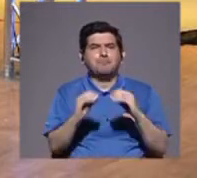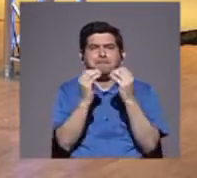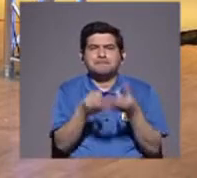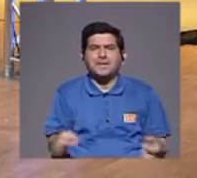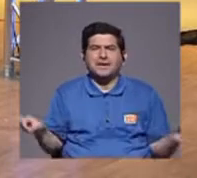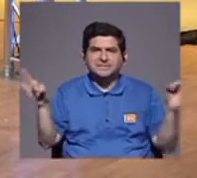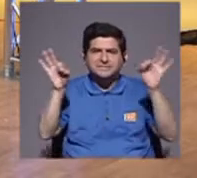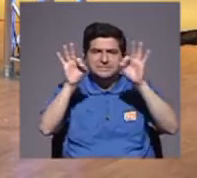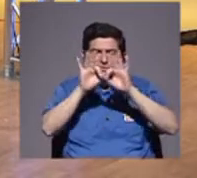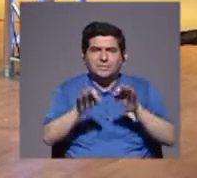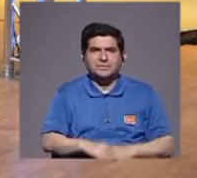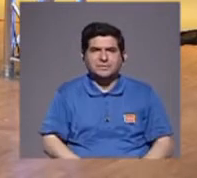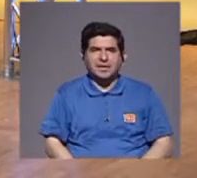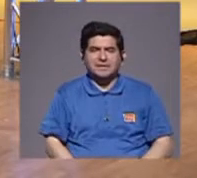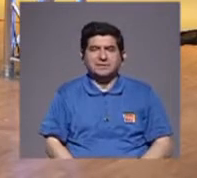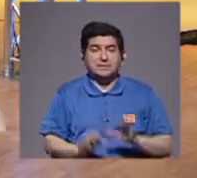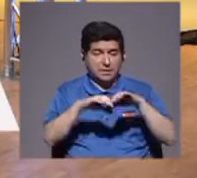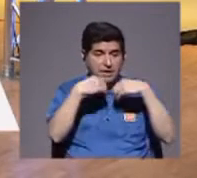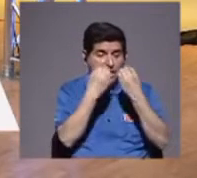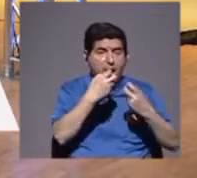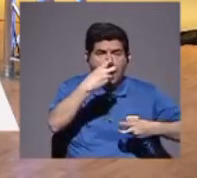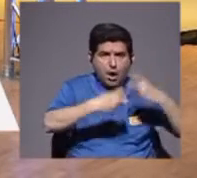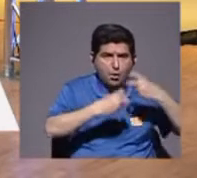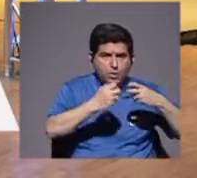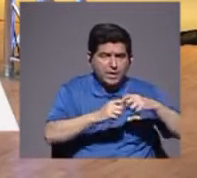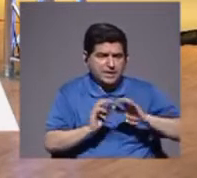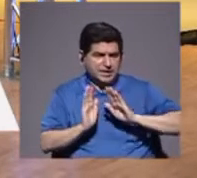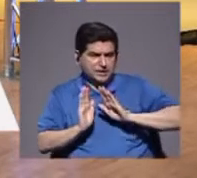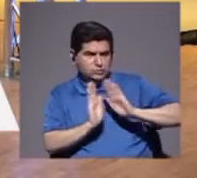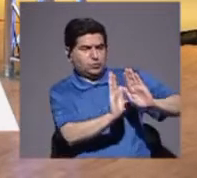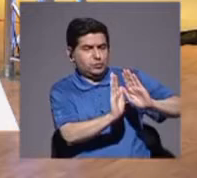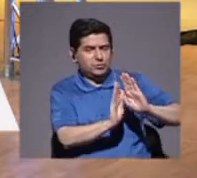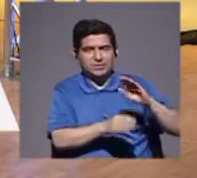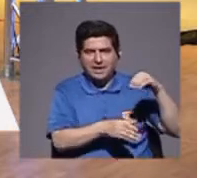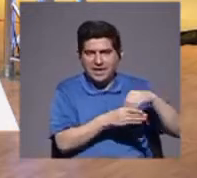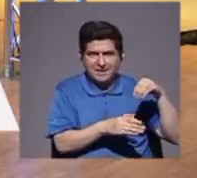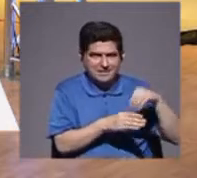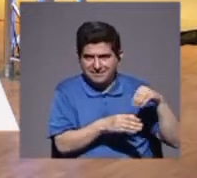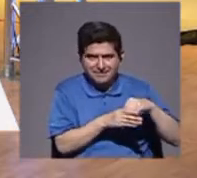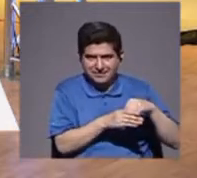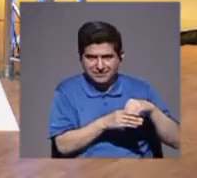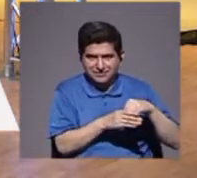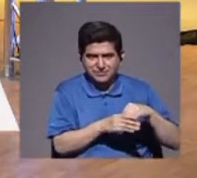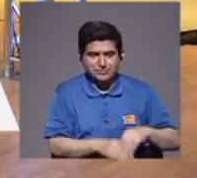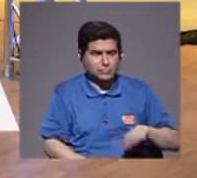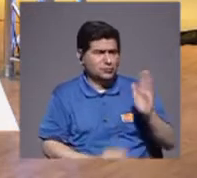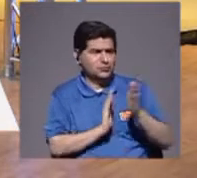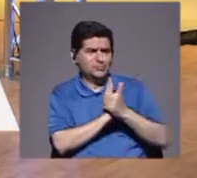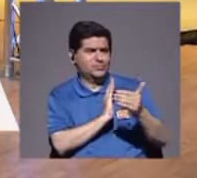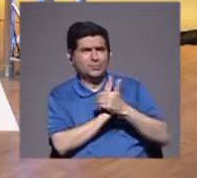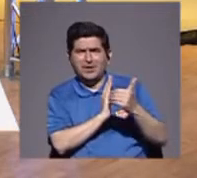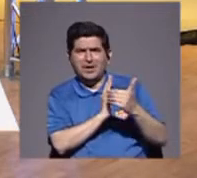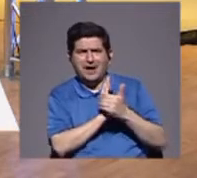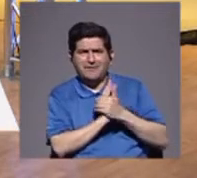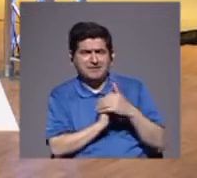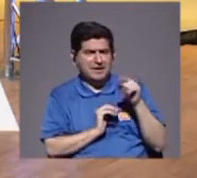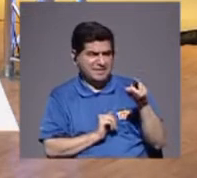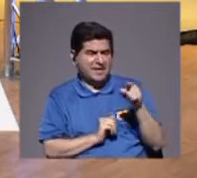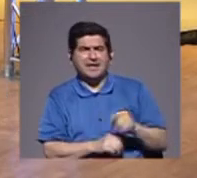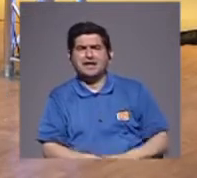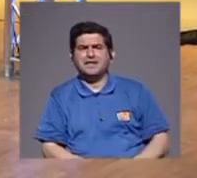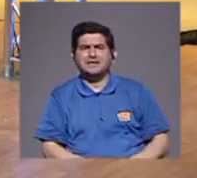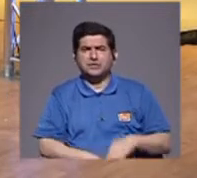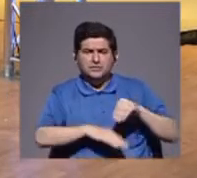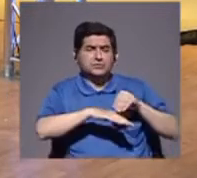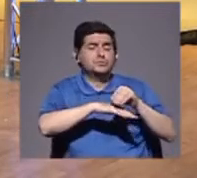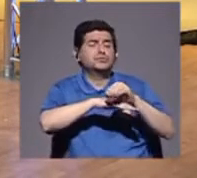importante, es quitarle, a las organizaciones criminales, sus ingresos, quitarle, su capacidad, de ser ellos, los que